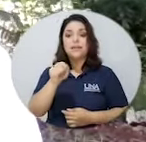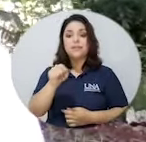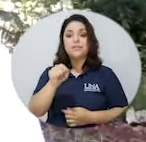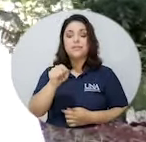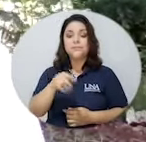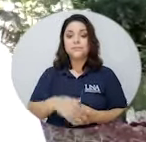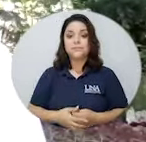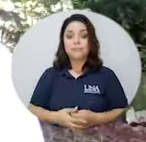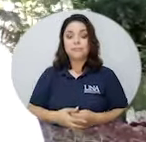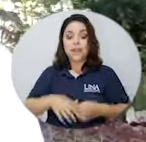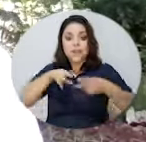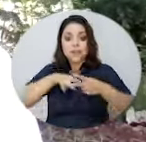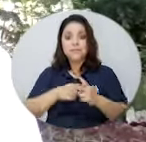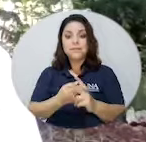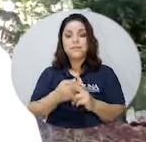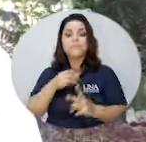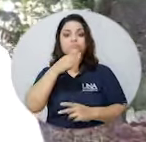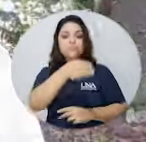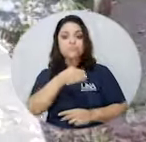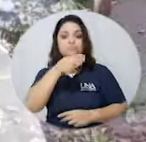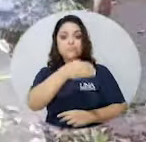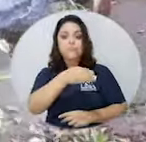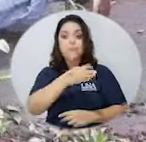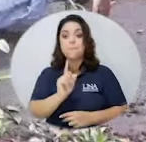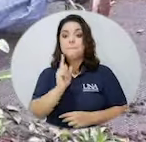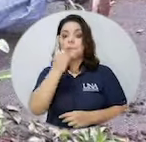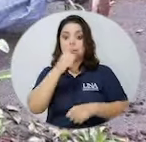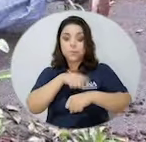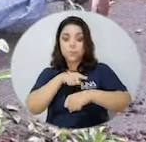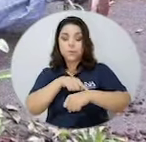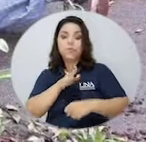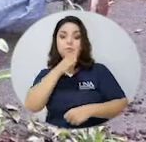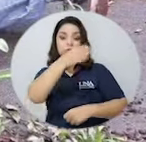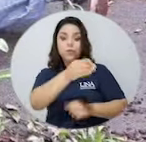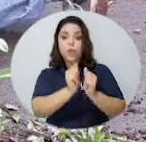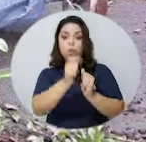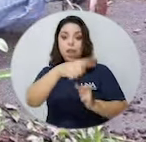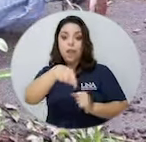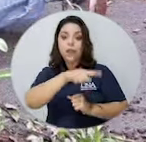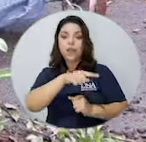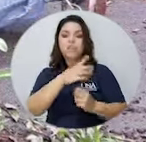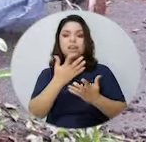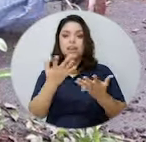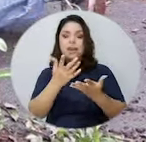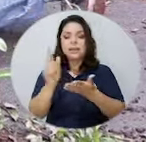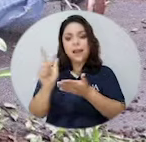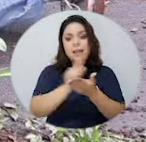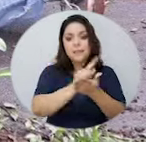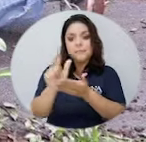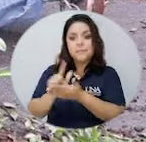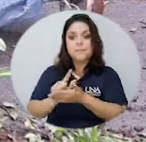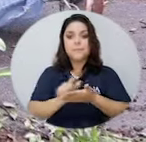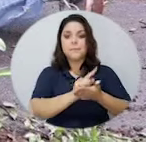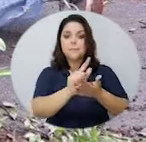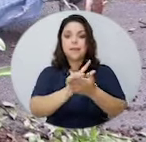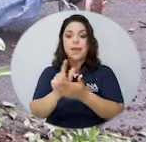empecé a ir a la primera jornada que yo fui con ellos fue con lo que fue la limpieza